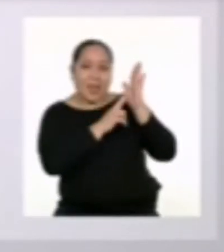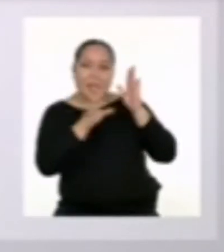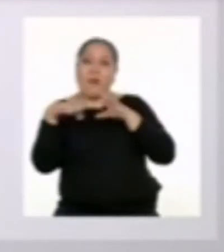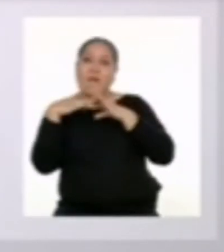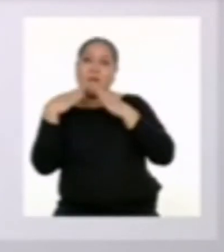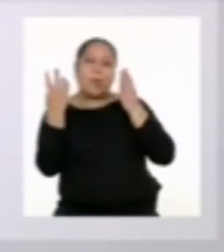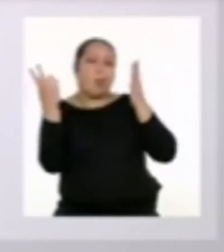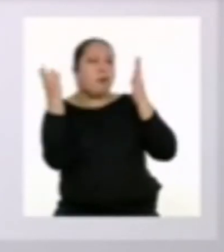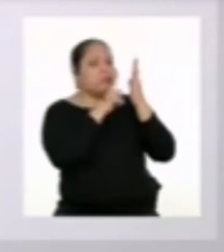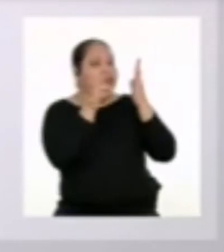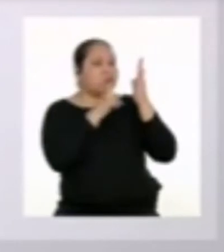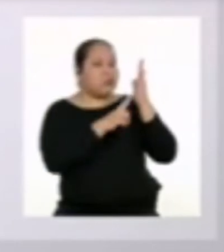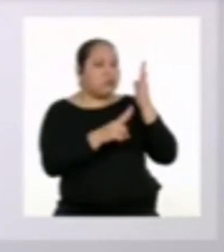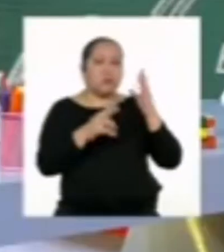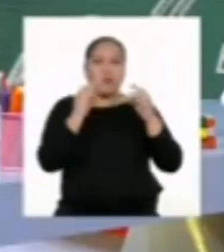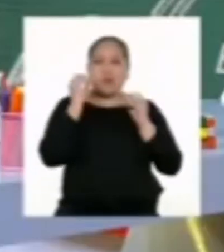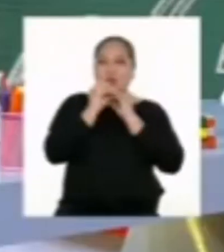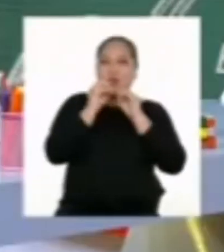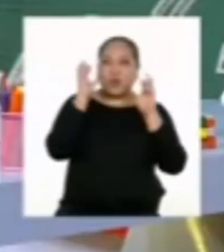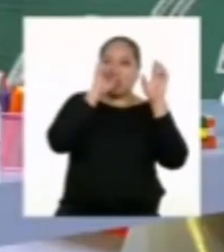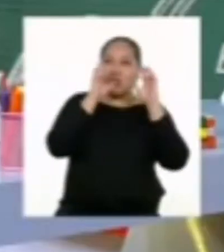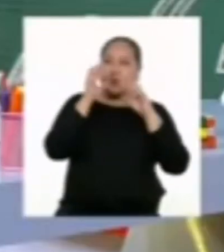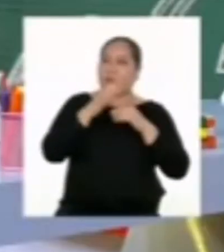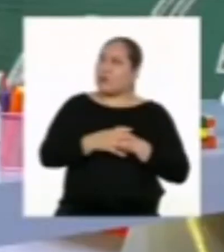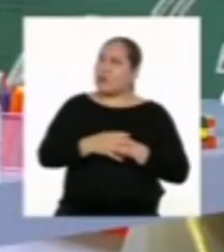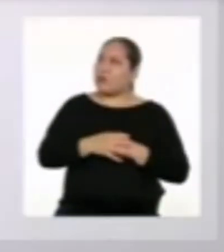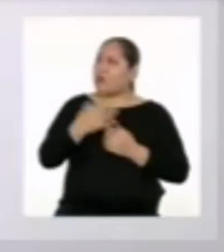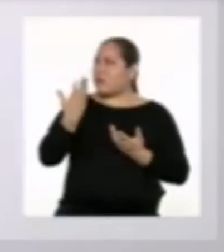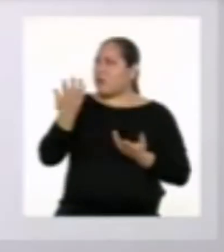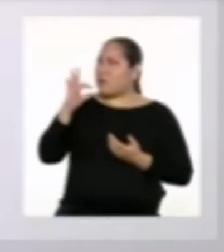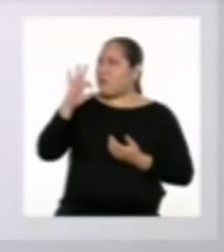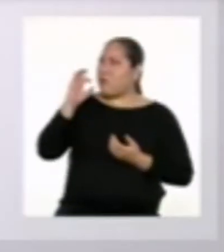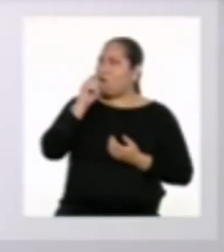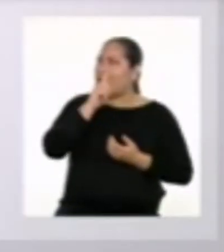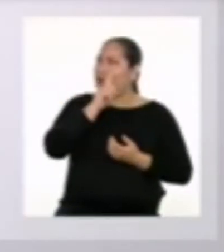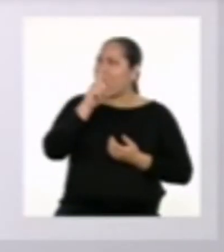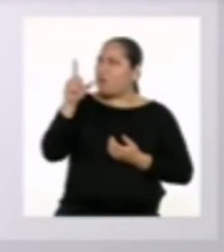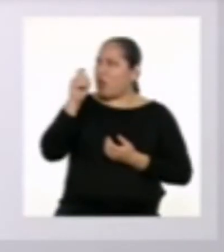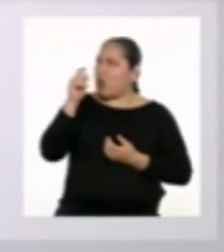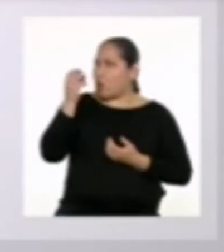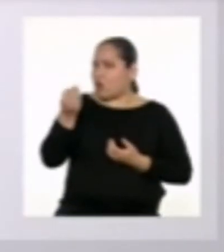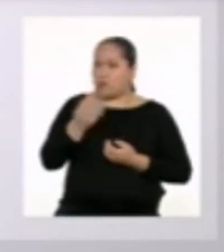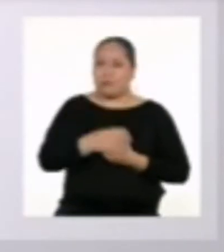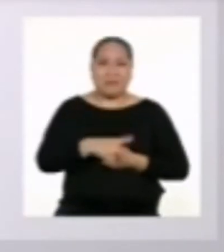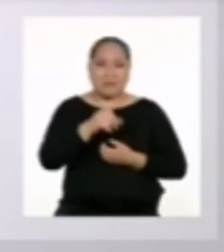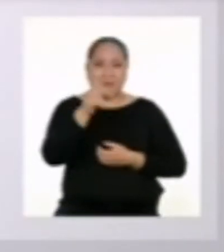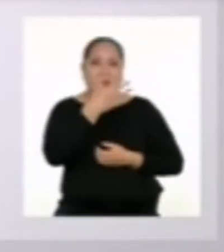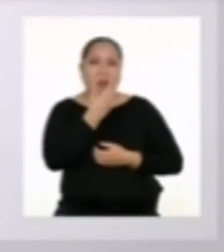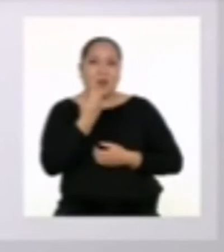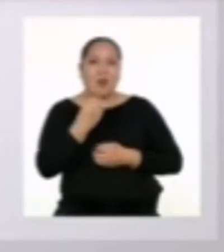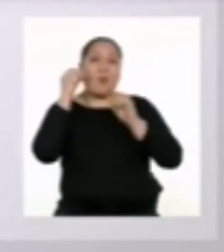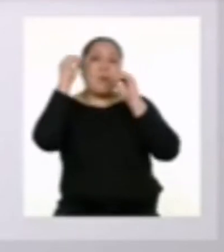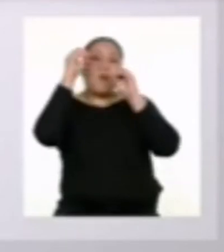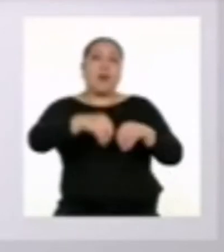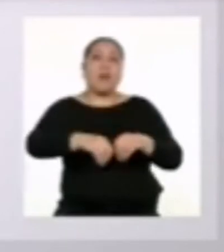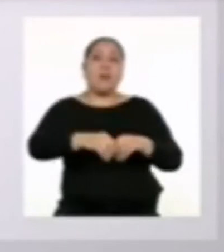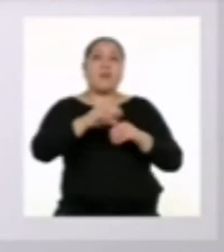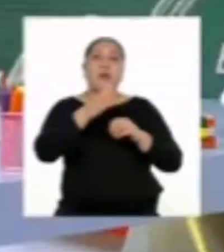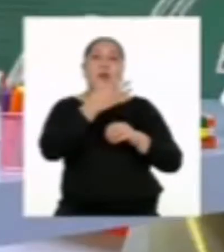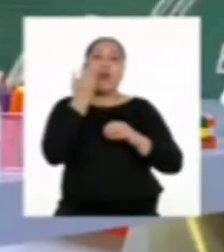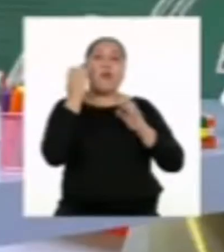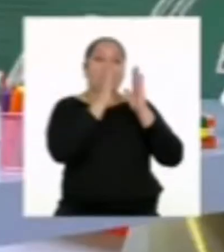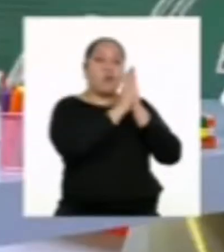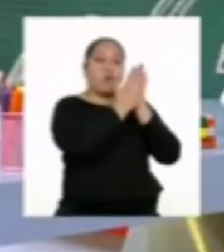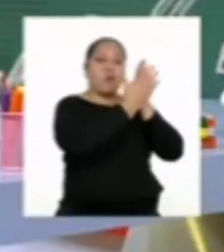quieran y así resolver sus dudas. ¿Podría ser un folleto? Tengo algo mejor para ustedes. Les propongo hacer un